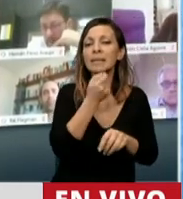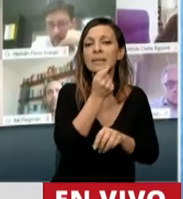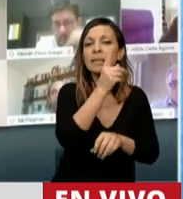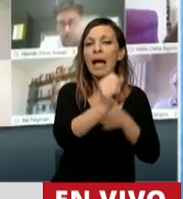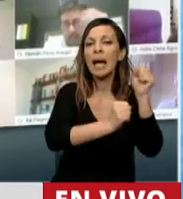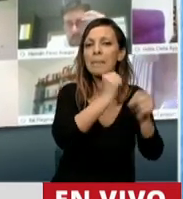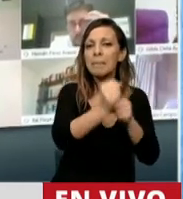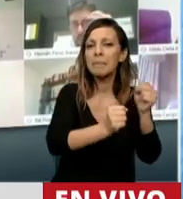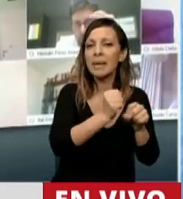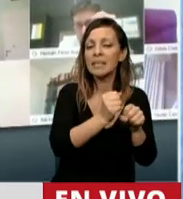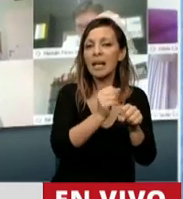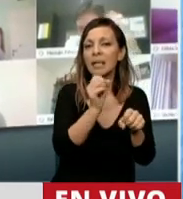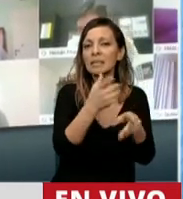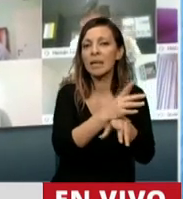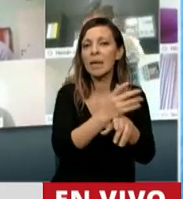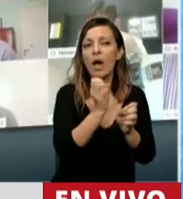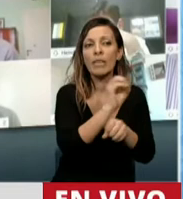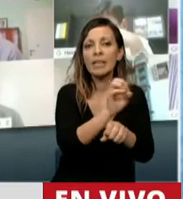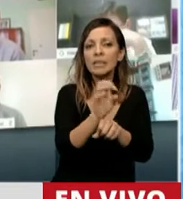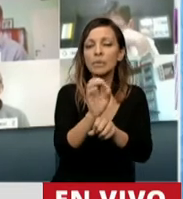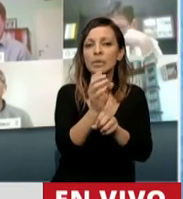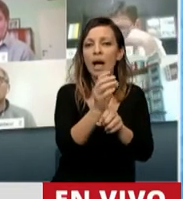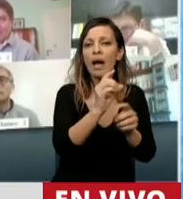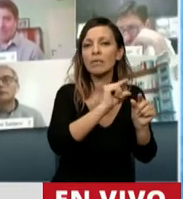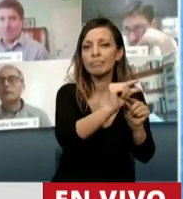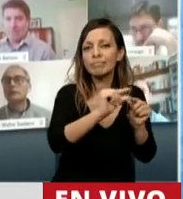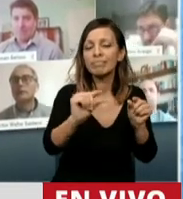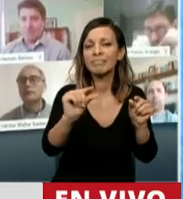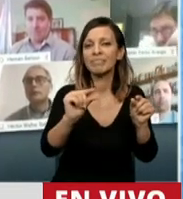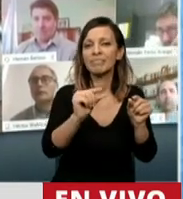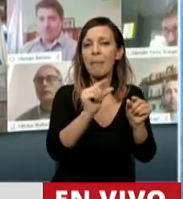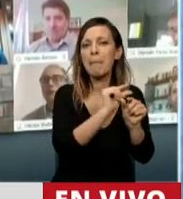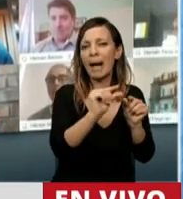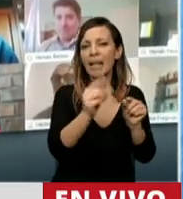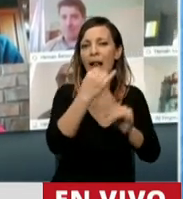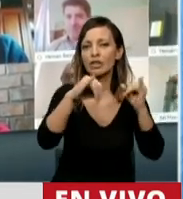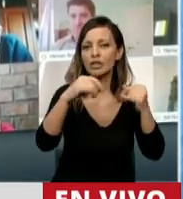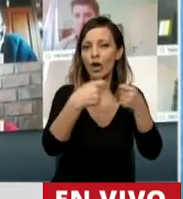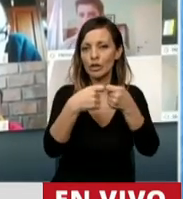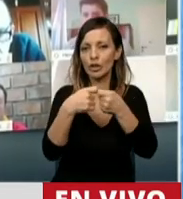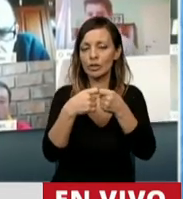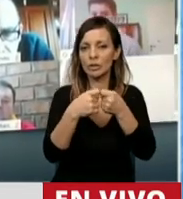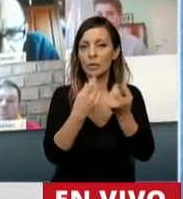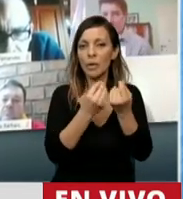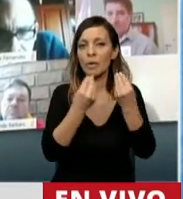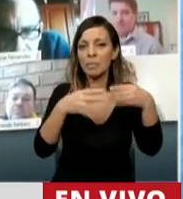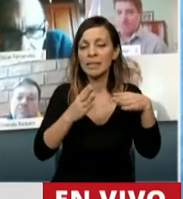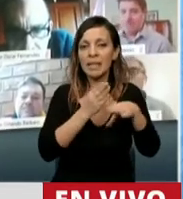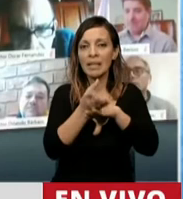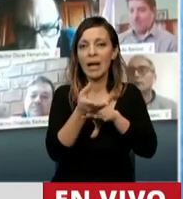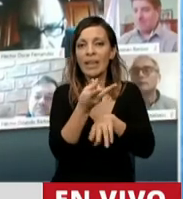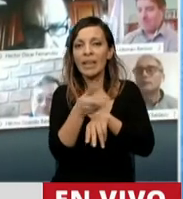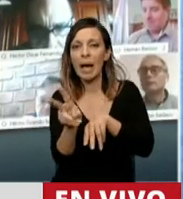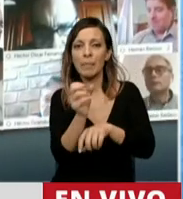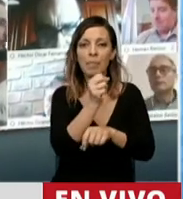que distribuyan utilidades a sus accionistas o socios cuando accedan al mercado único y libre de cambios para